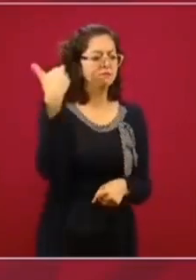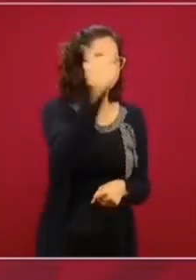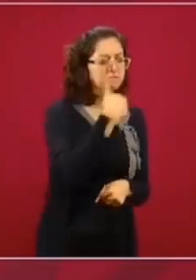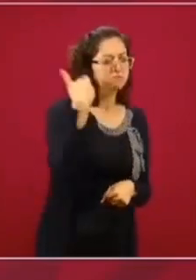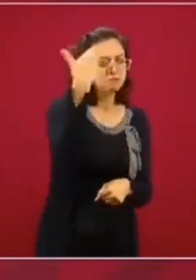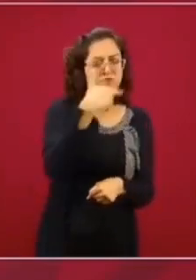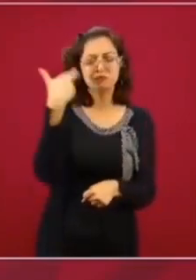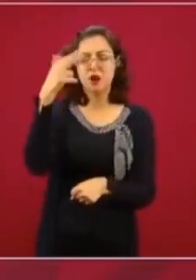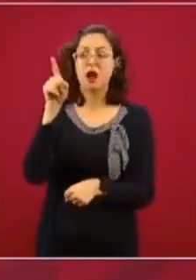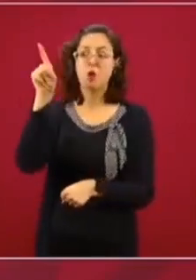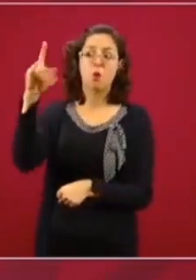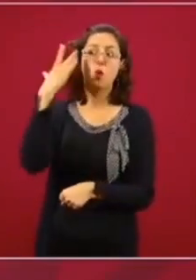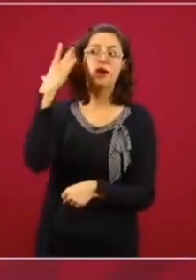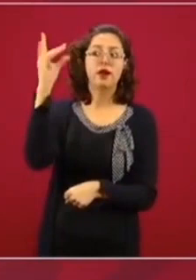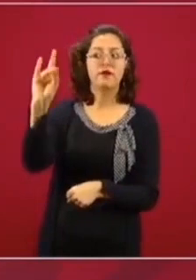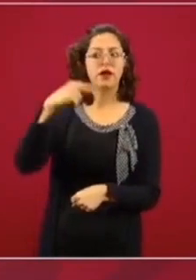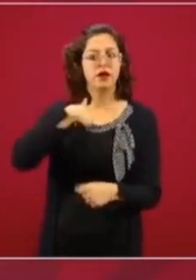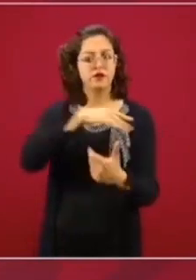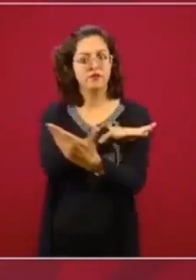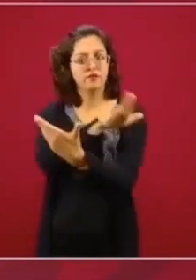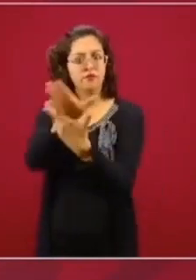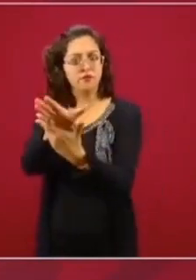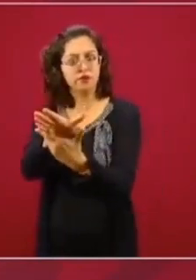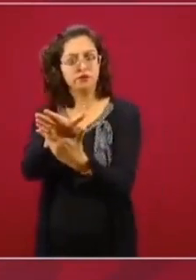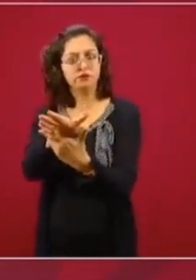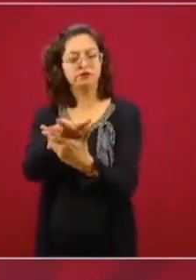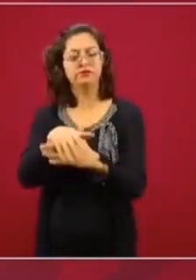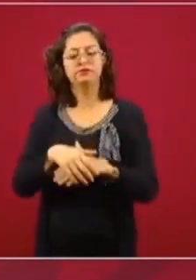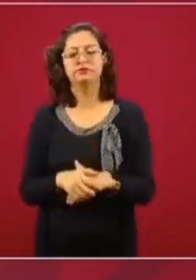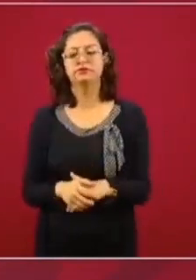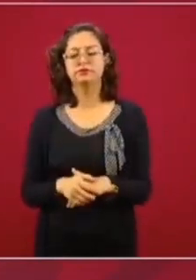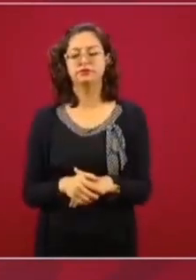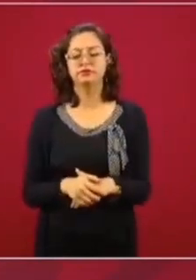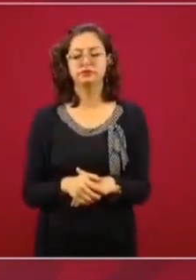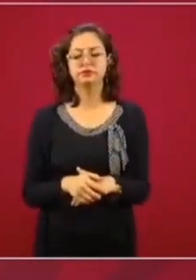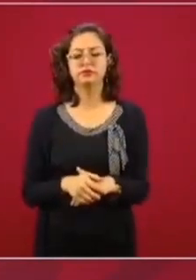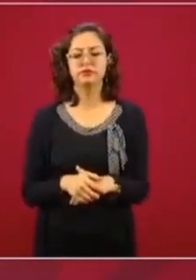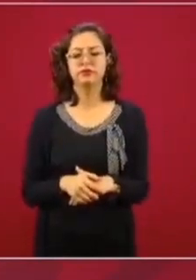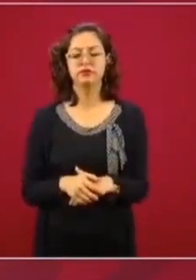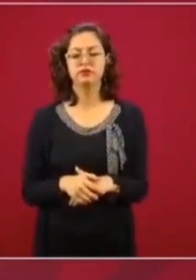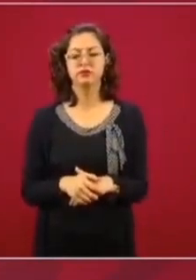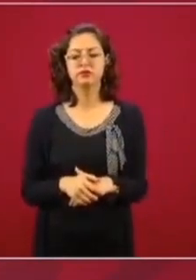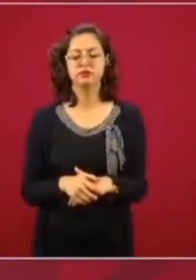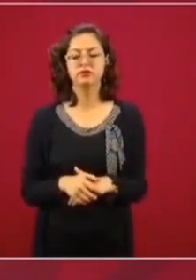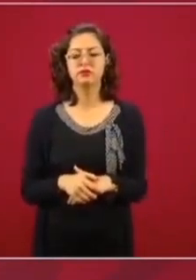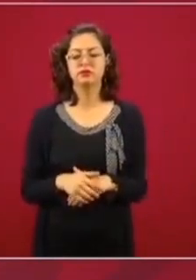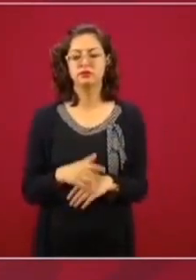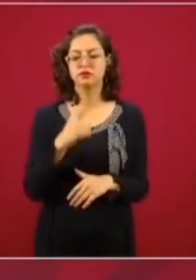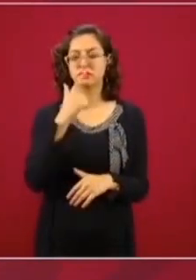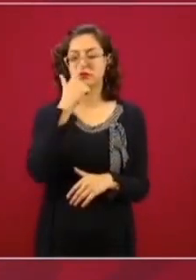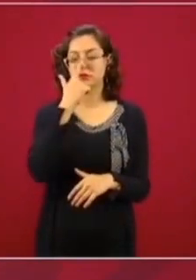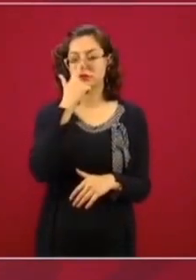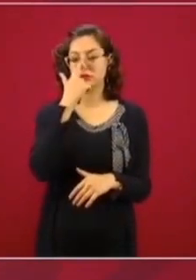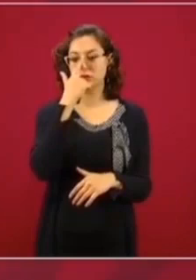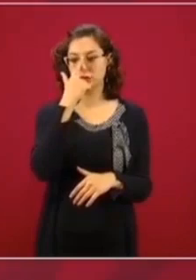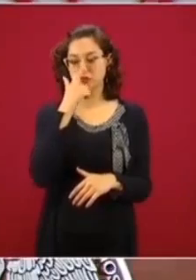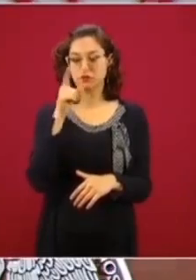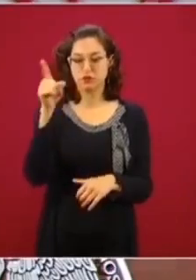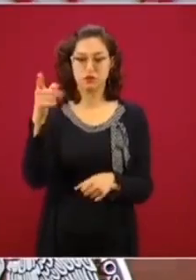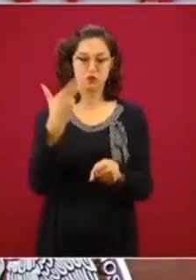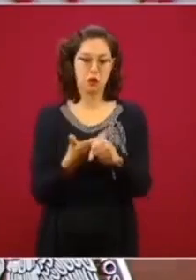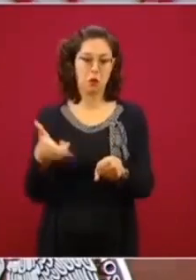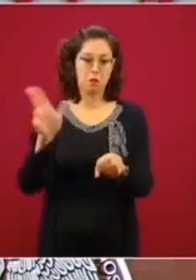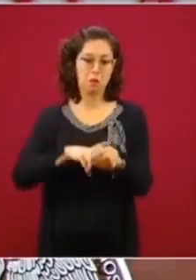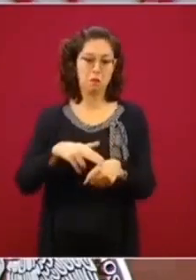a Cuernavaca y visité un hospital abandonado